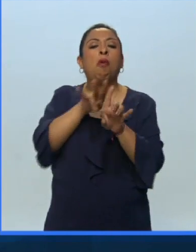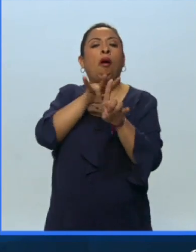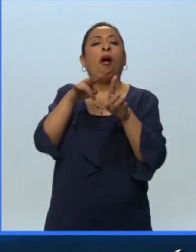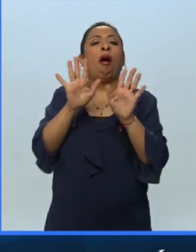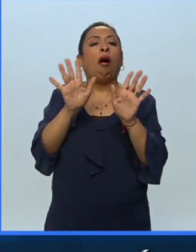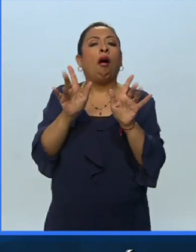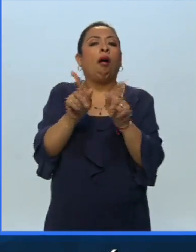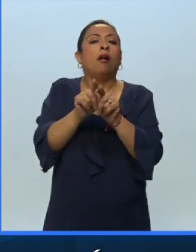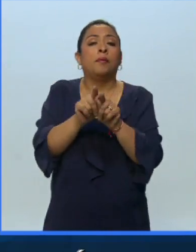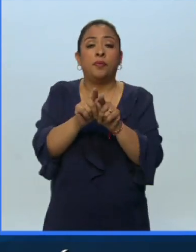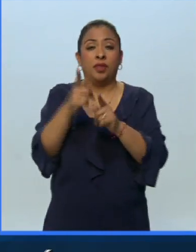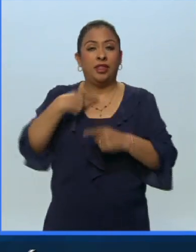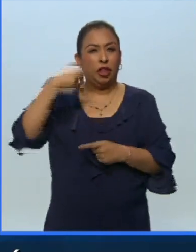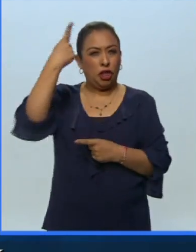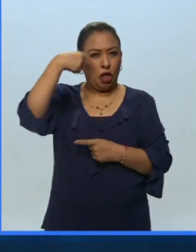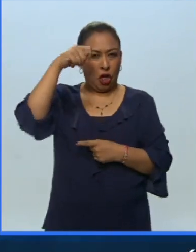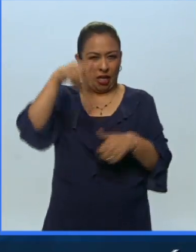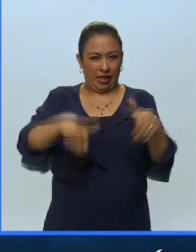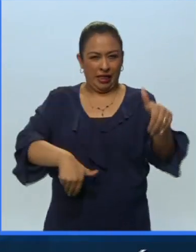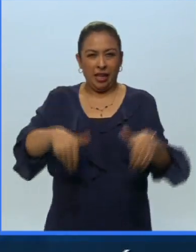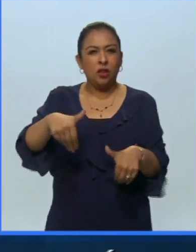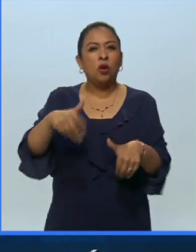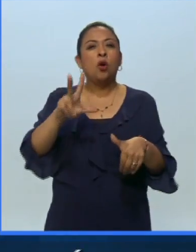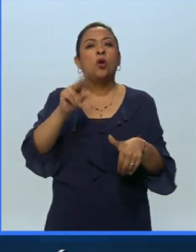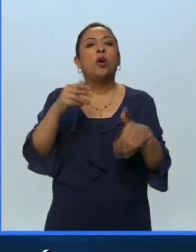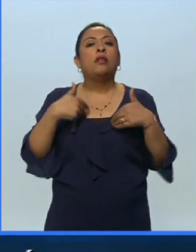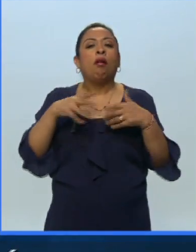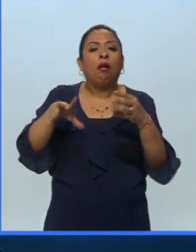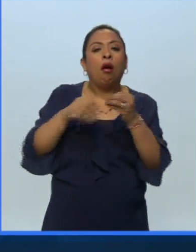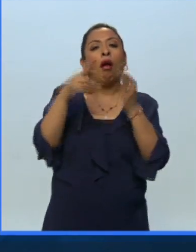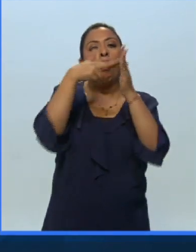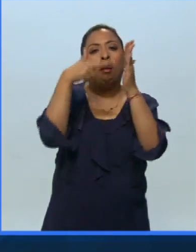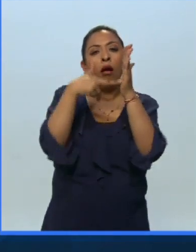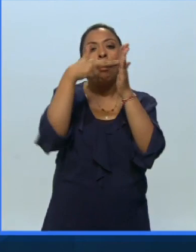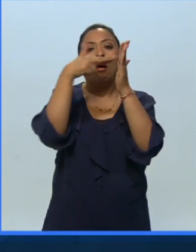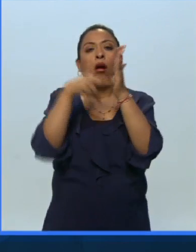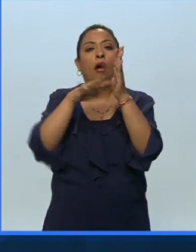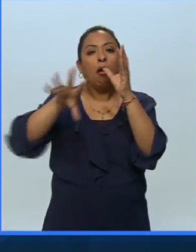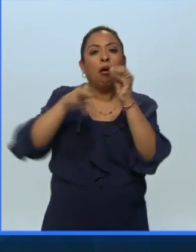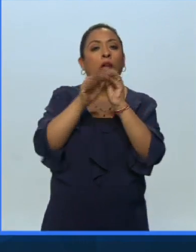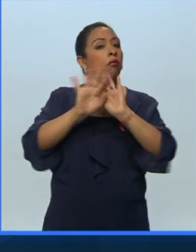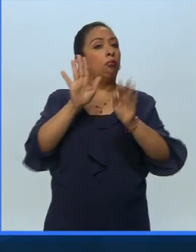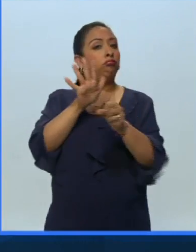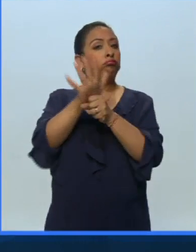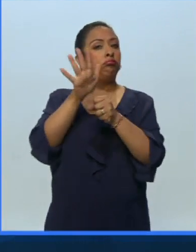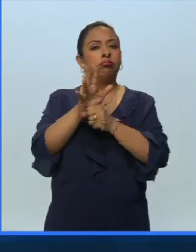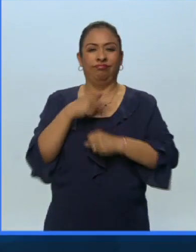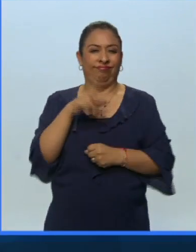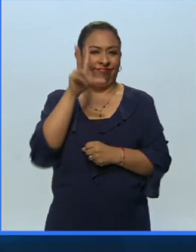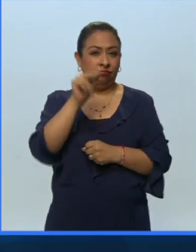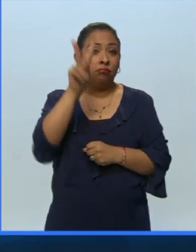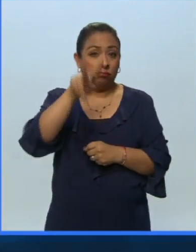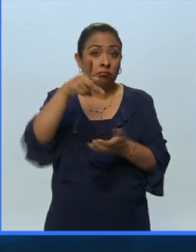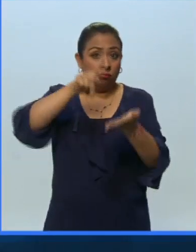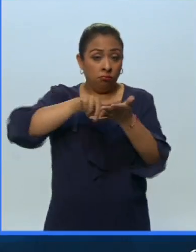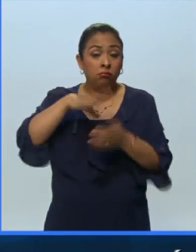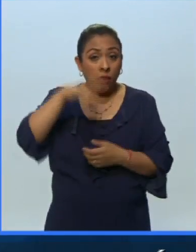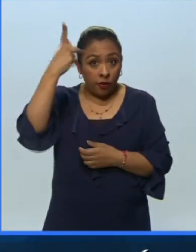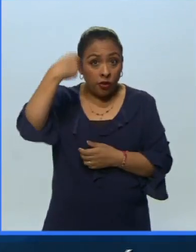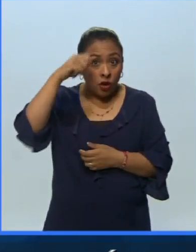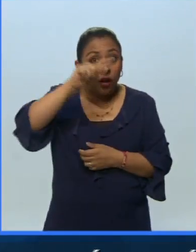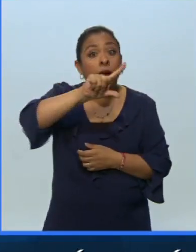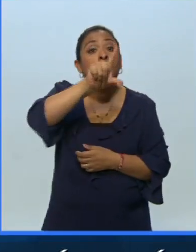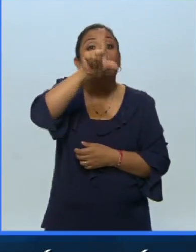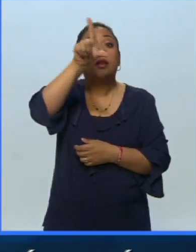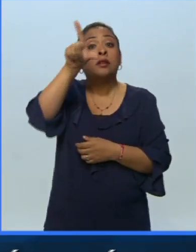Quiero decir, la teoría teatral no se puede entender como un conjunto de reglas. En realidad es una teoría que viene después